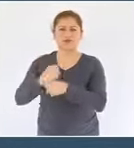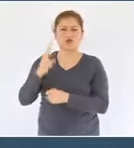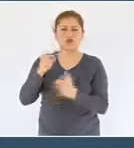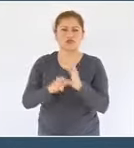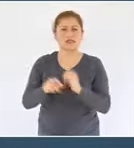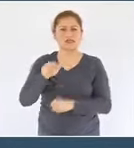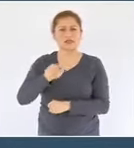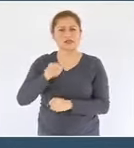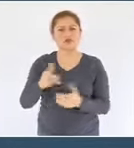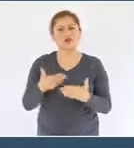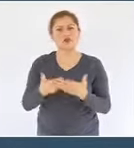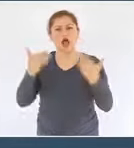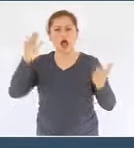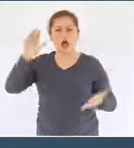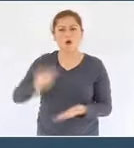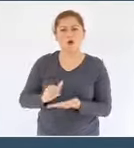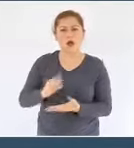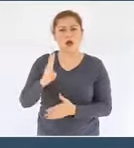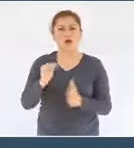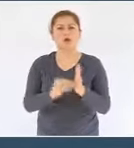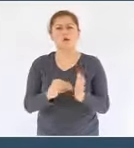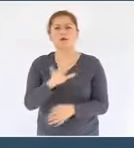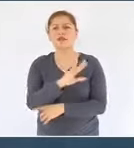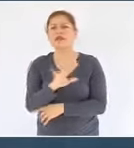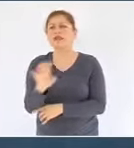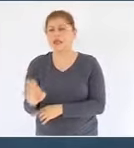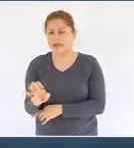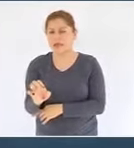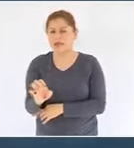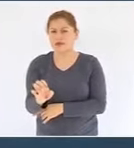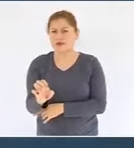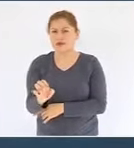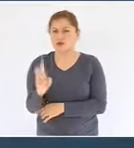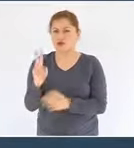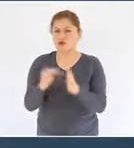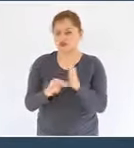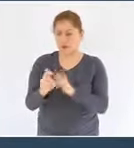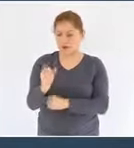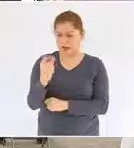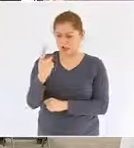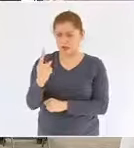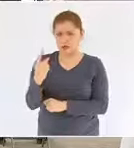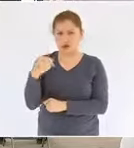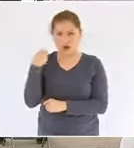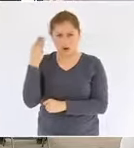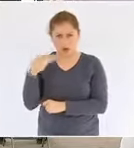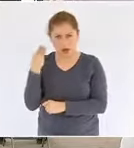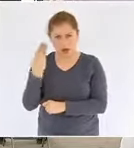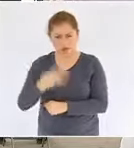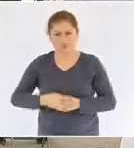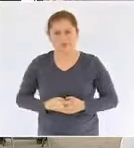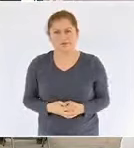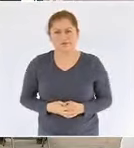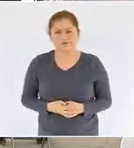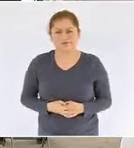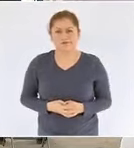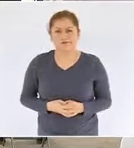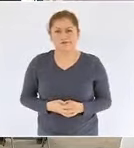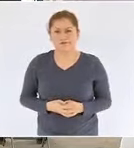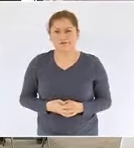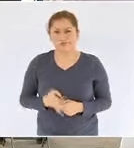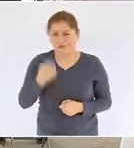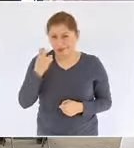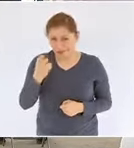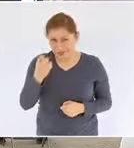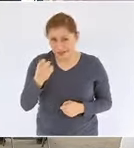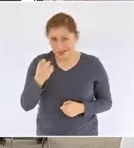cuatro mil quinientos registrados hasta el mes de marzo del presente año. Estos resultados no